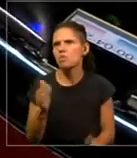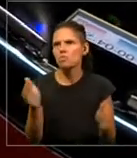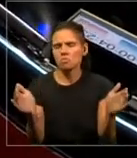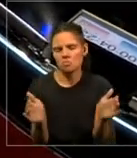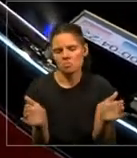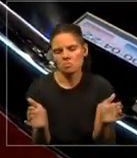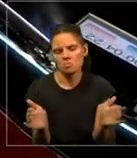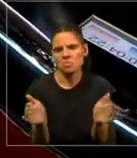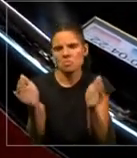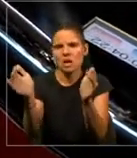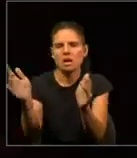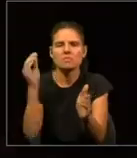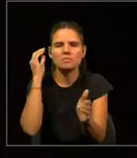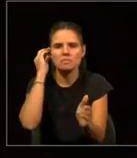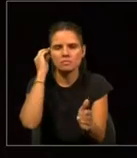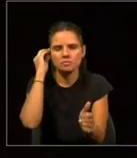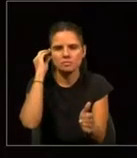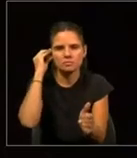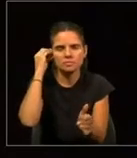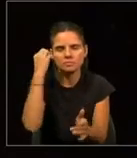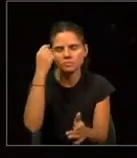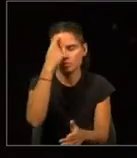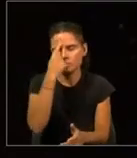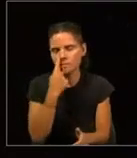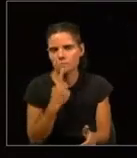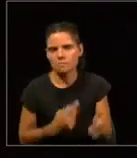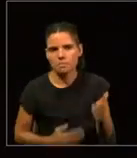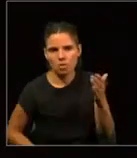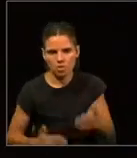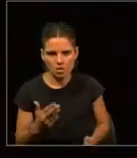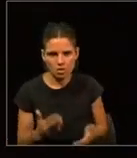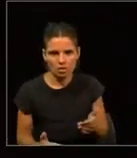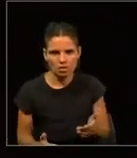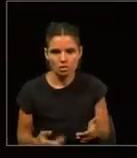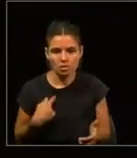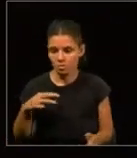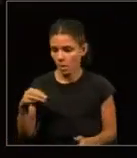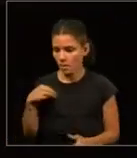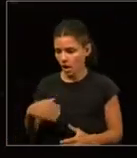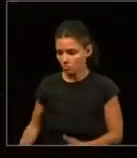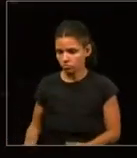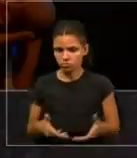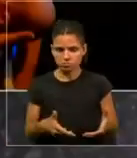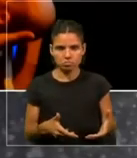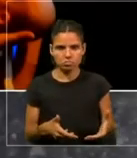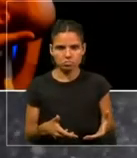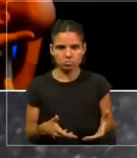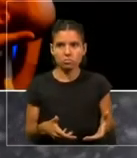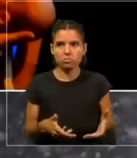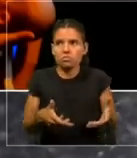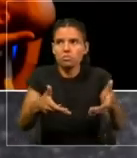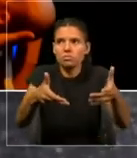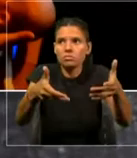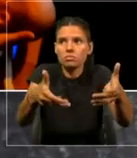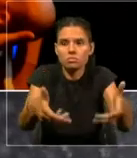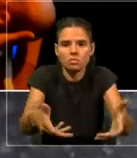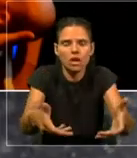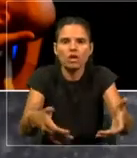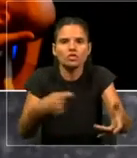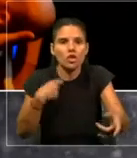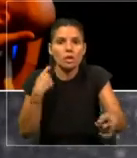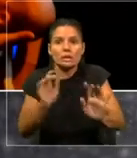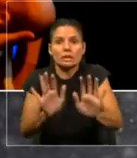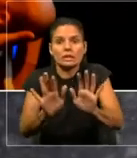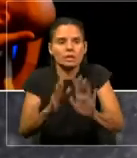digamos, muñeco, vino una madre ahí con el bebé para ponerlo. Yo no tuve que parar porque no estaba preparada la instalación para